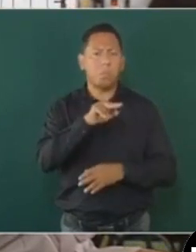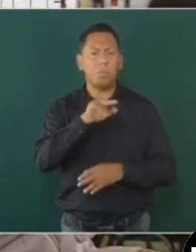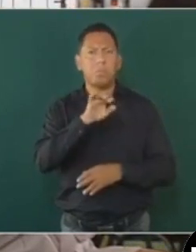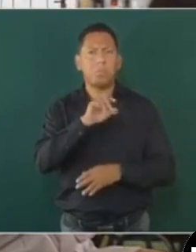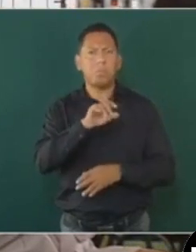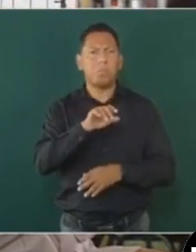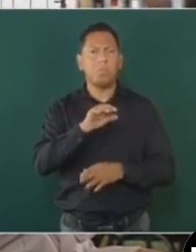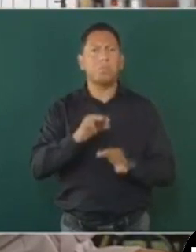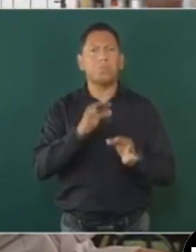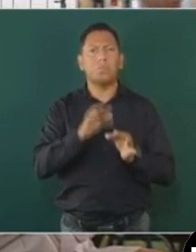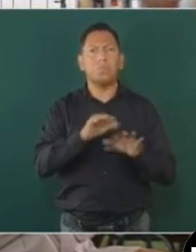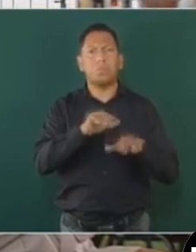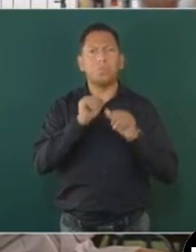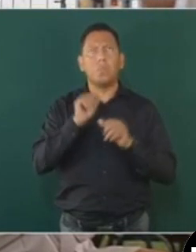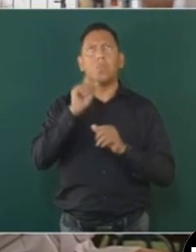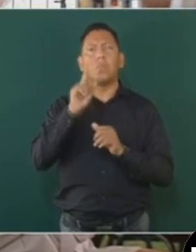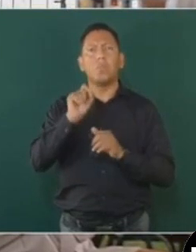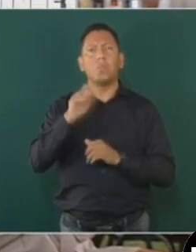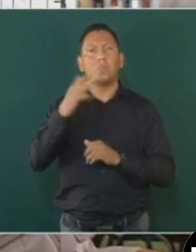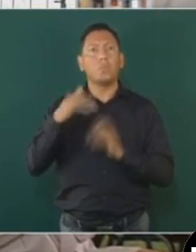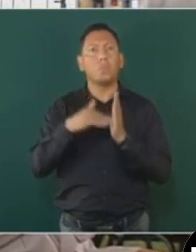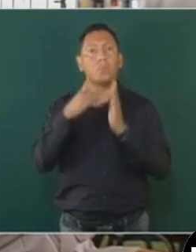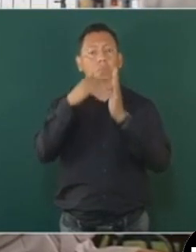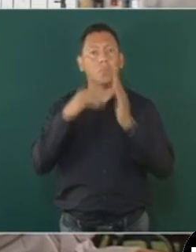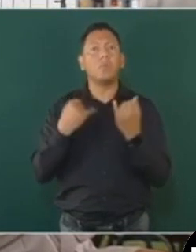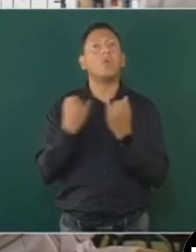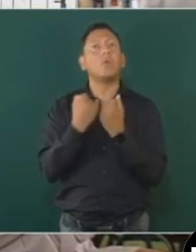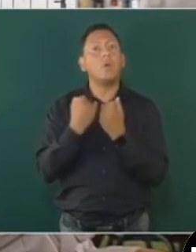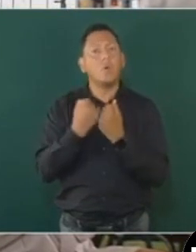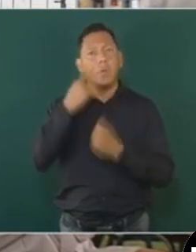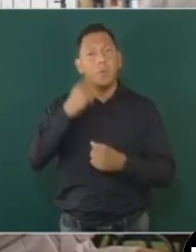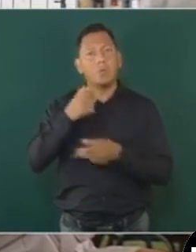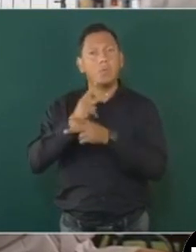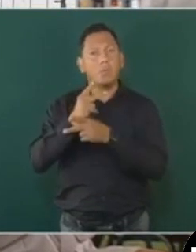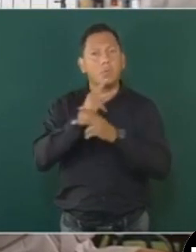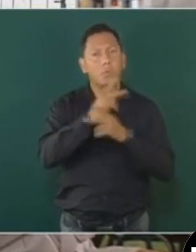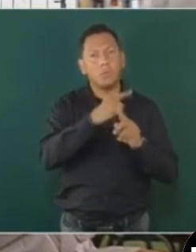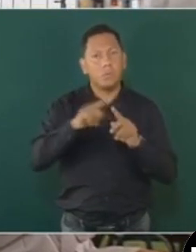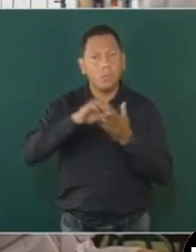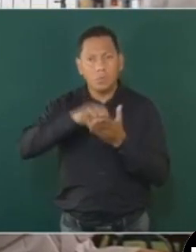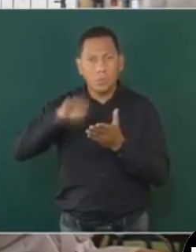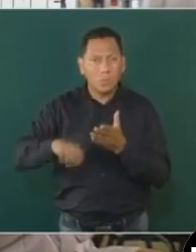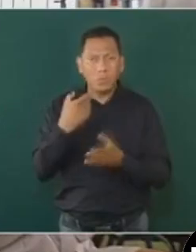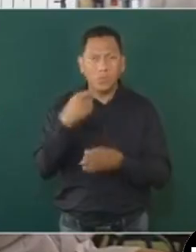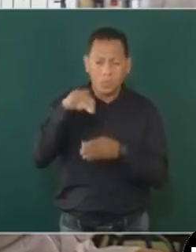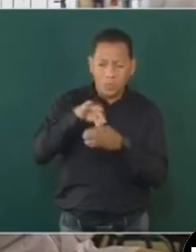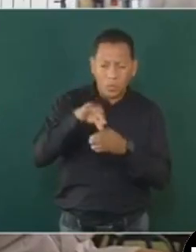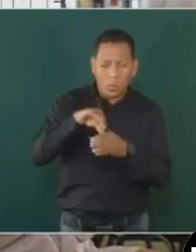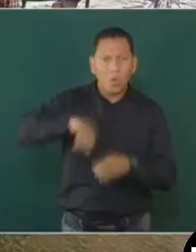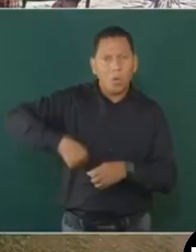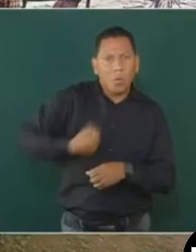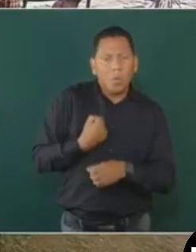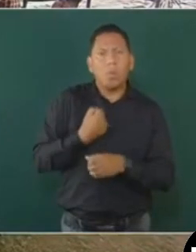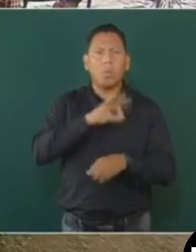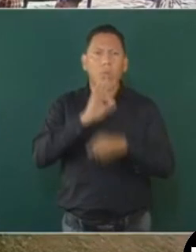Este asciende a 1.9 millones de pesos y también sumando diversas prestaciones, como la caja de ahorro, etcétera, seguro de